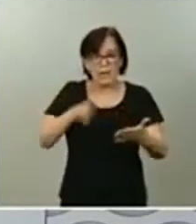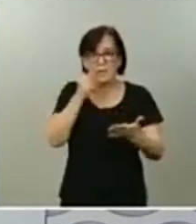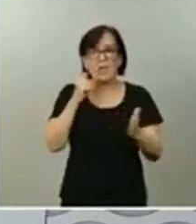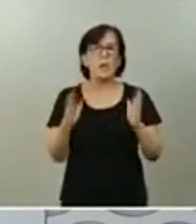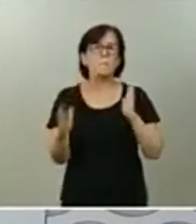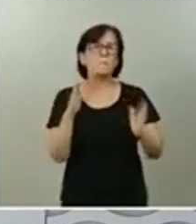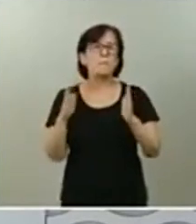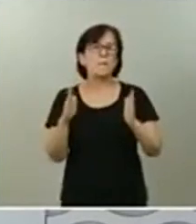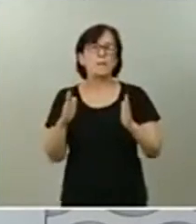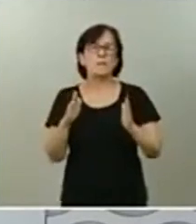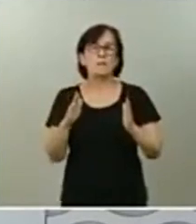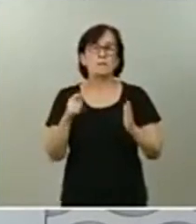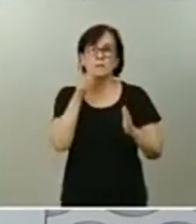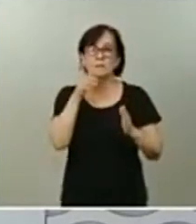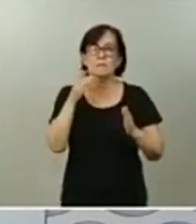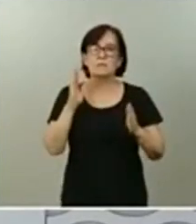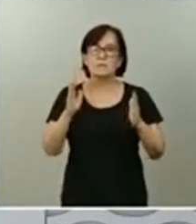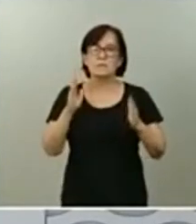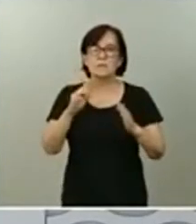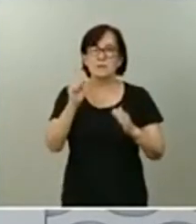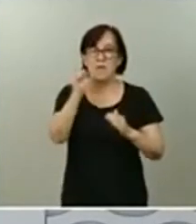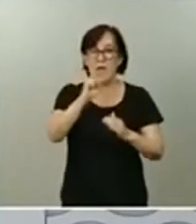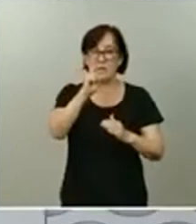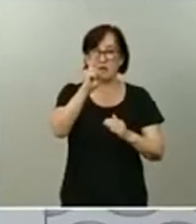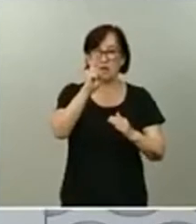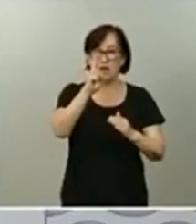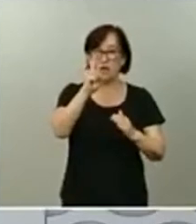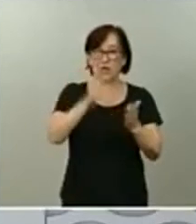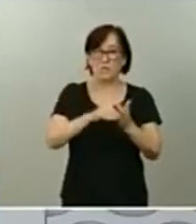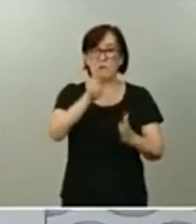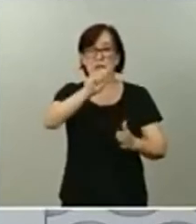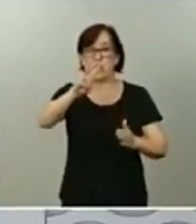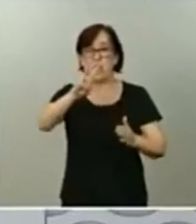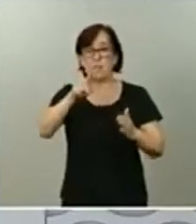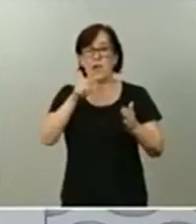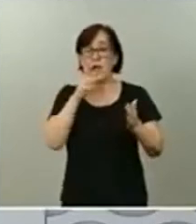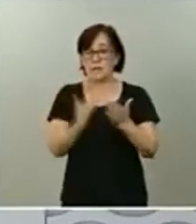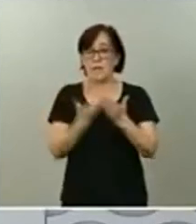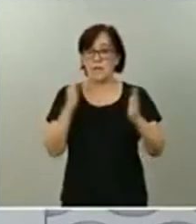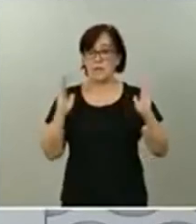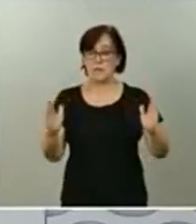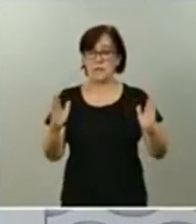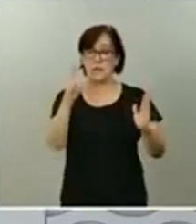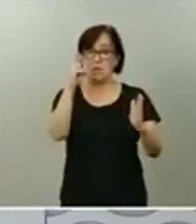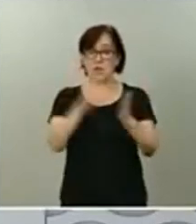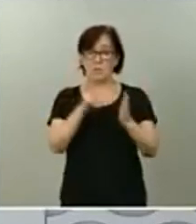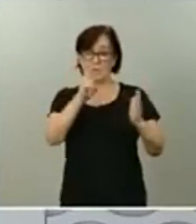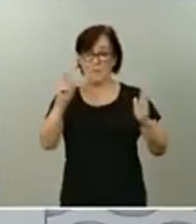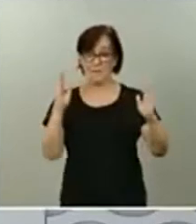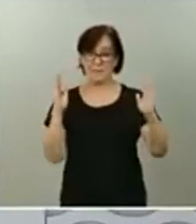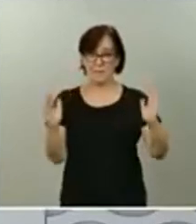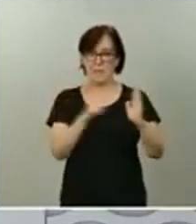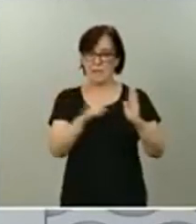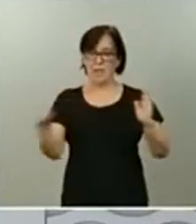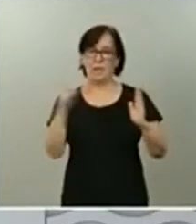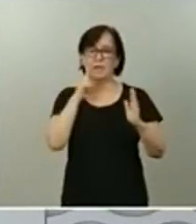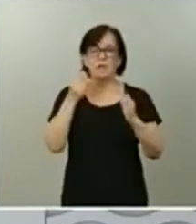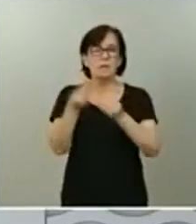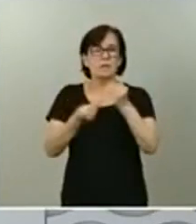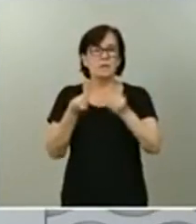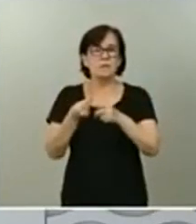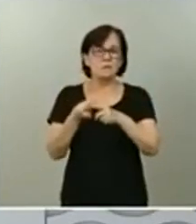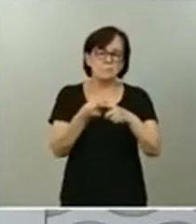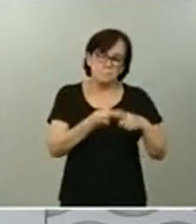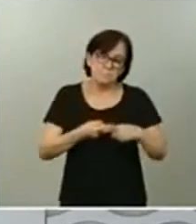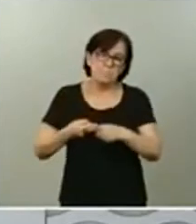válides en España desde el año 2012 hasta este mismo año 2020. Esa distribución se ha hecho según el acuerdo